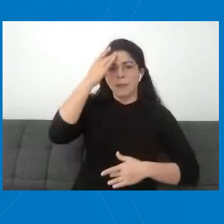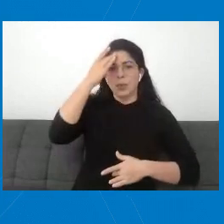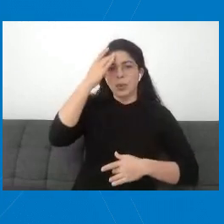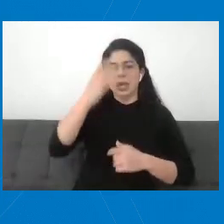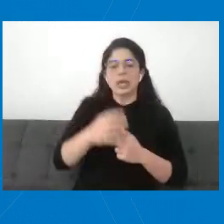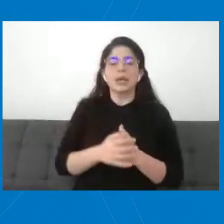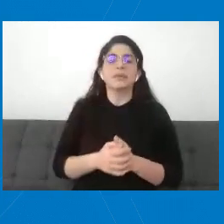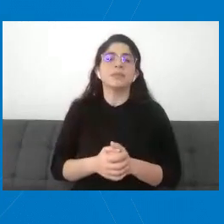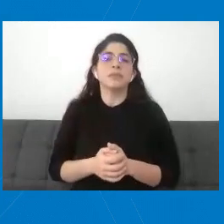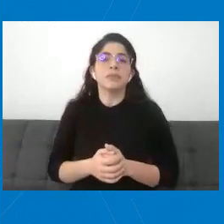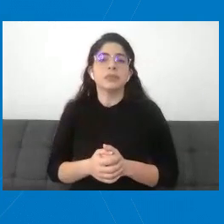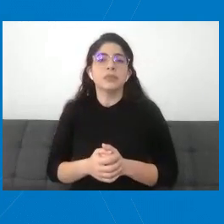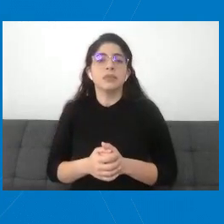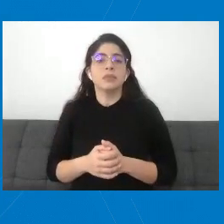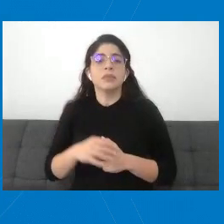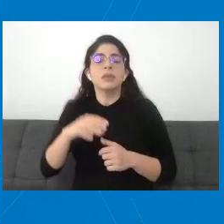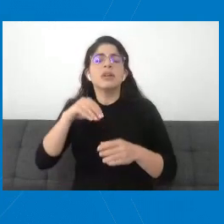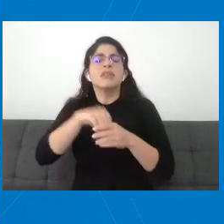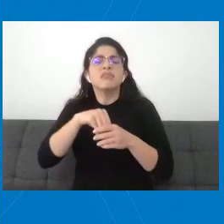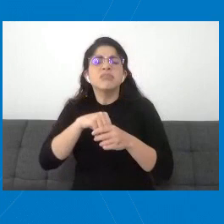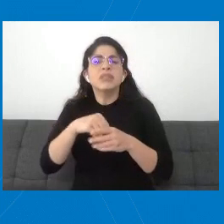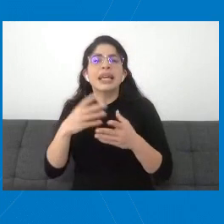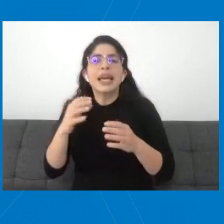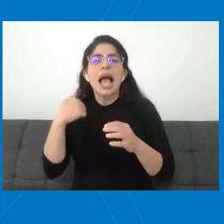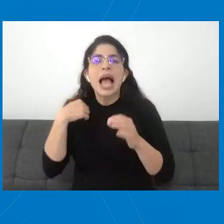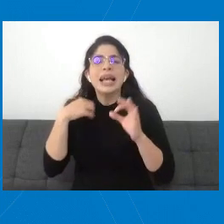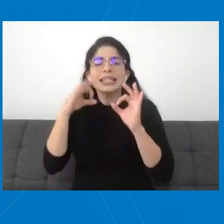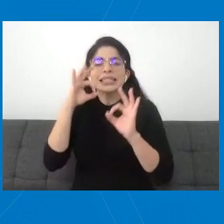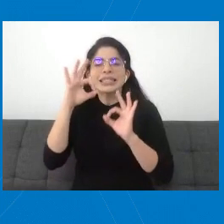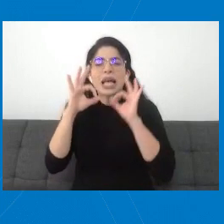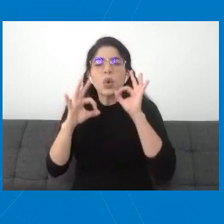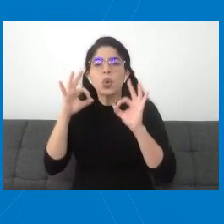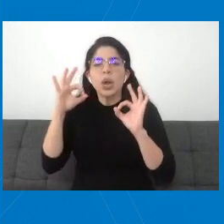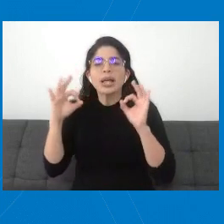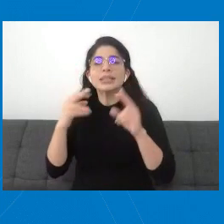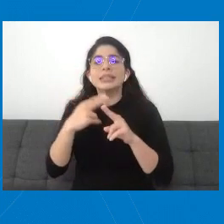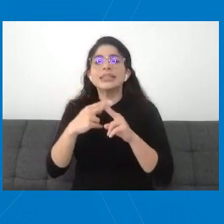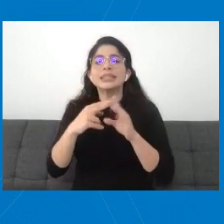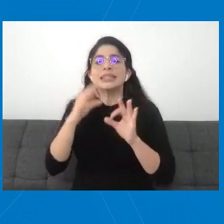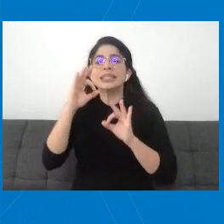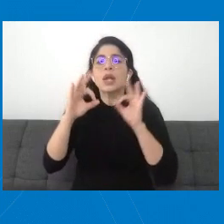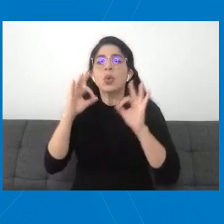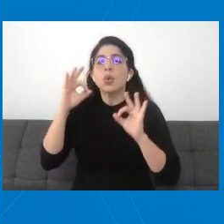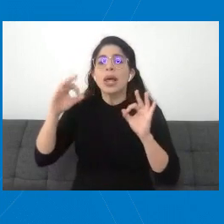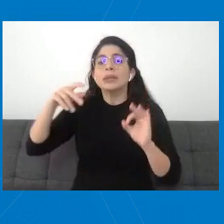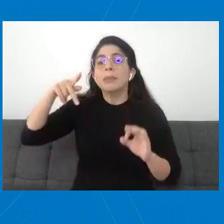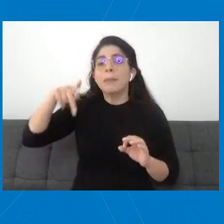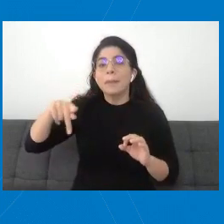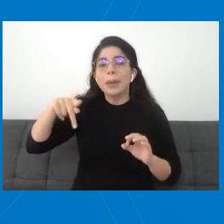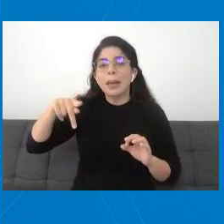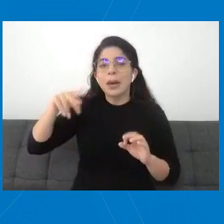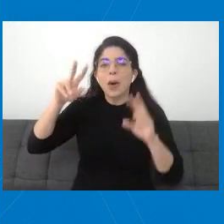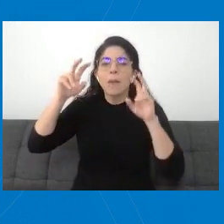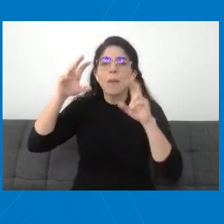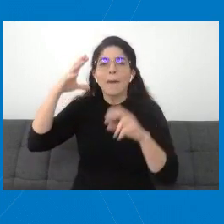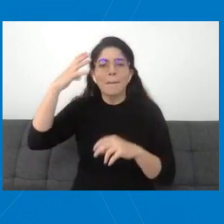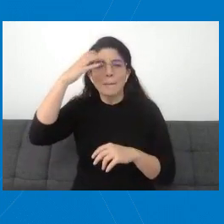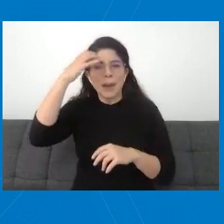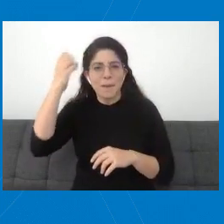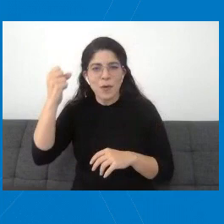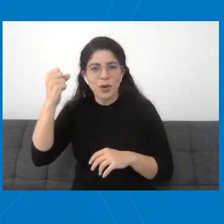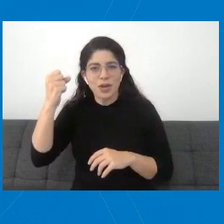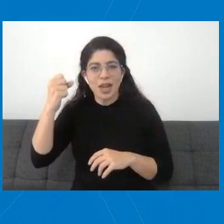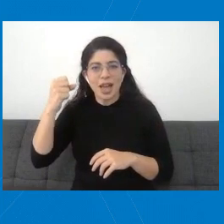La constituyen unas células que se llaman las células T de memoria y que en condiciones normales